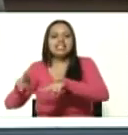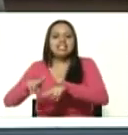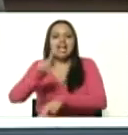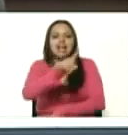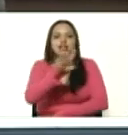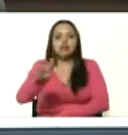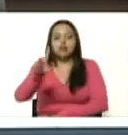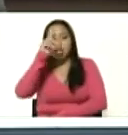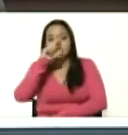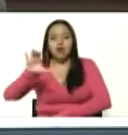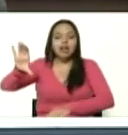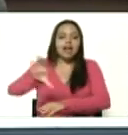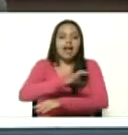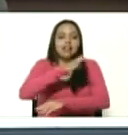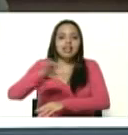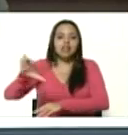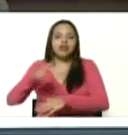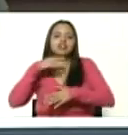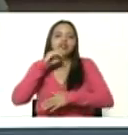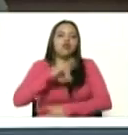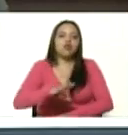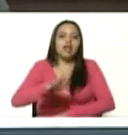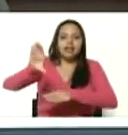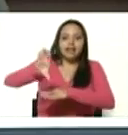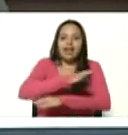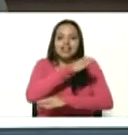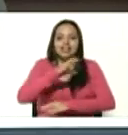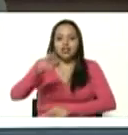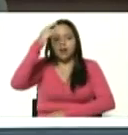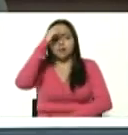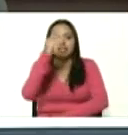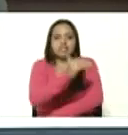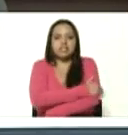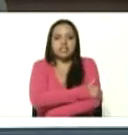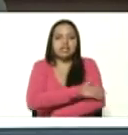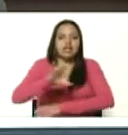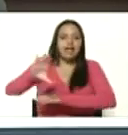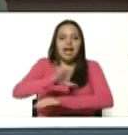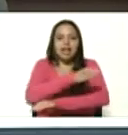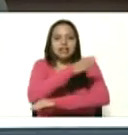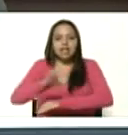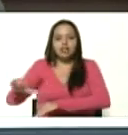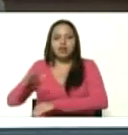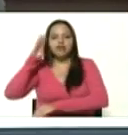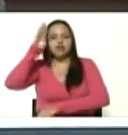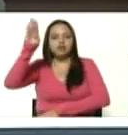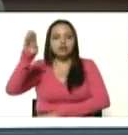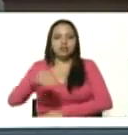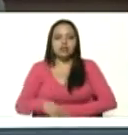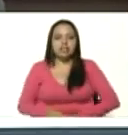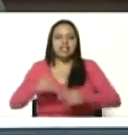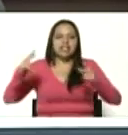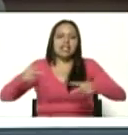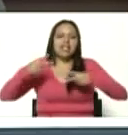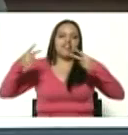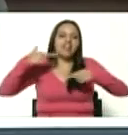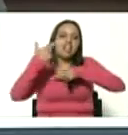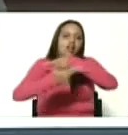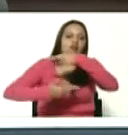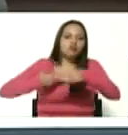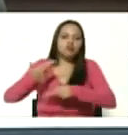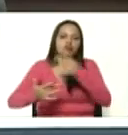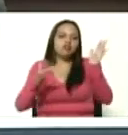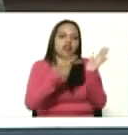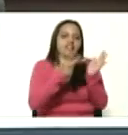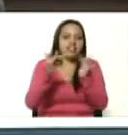años cantándole a la historia cantándole a la milicia cantándole al futuro que viva la revolución de